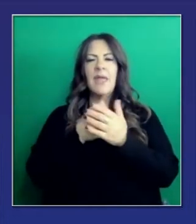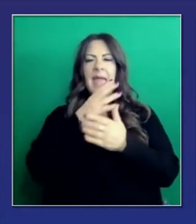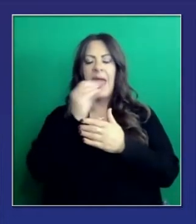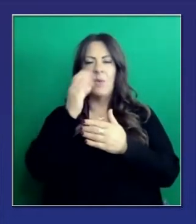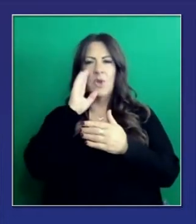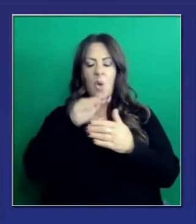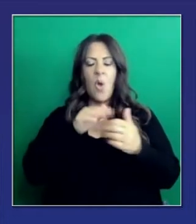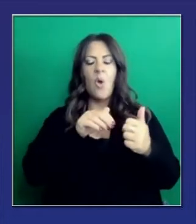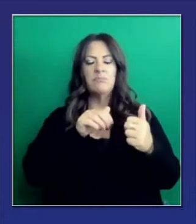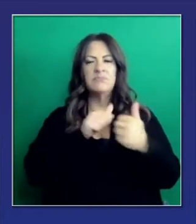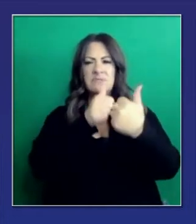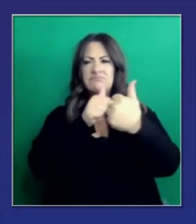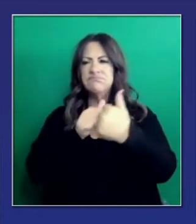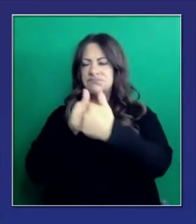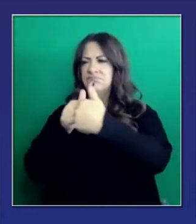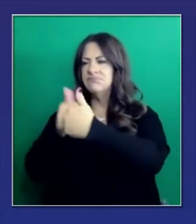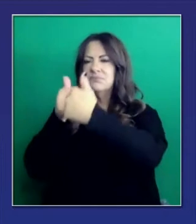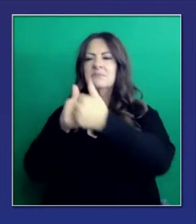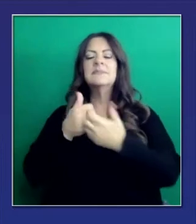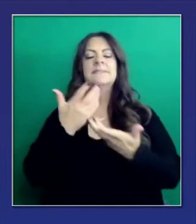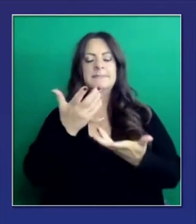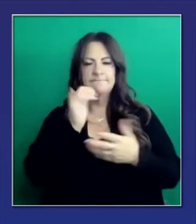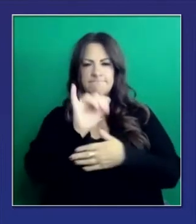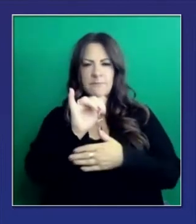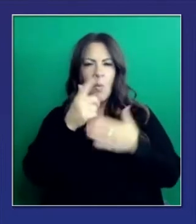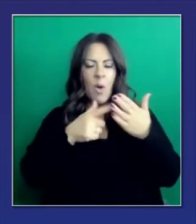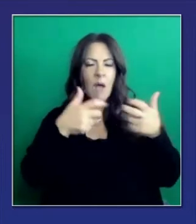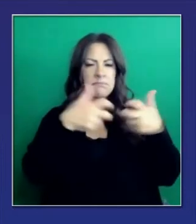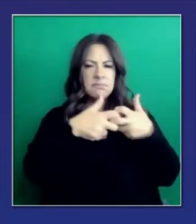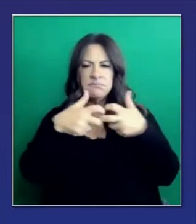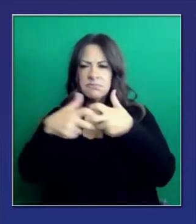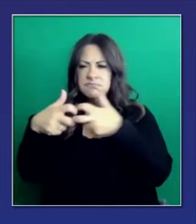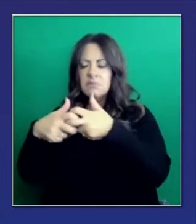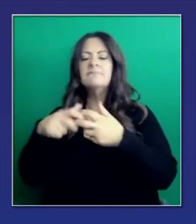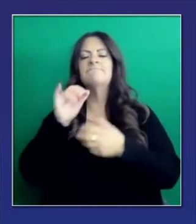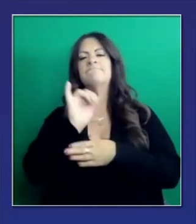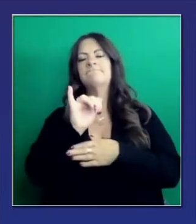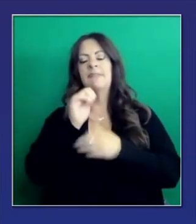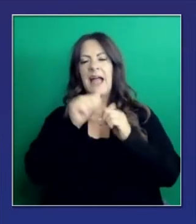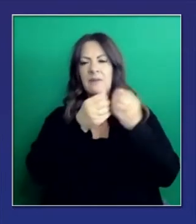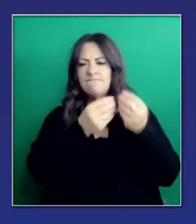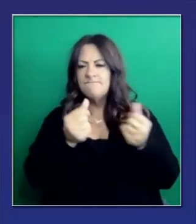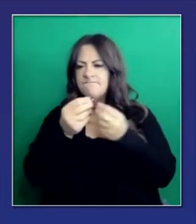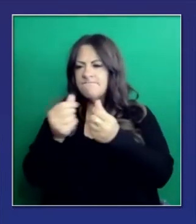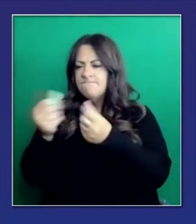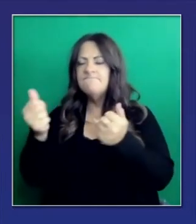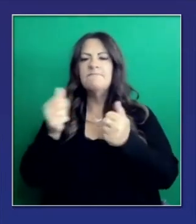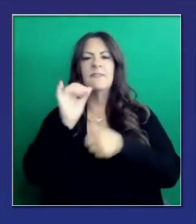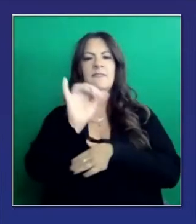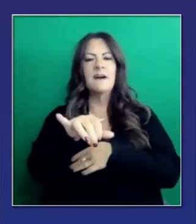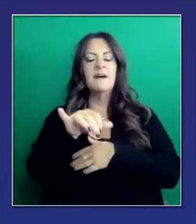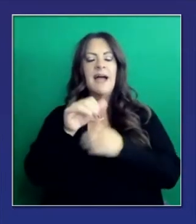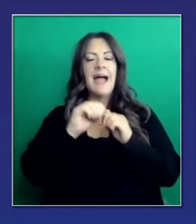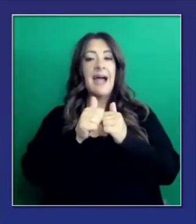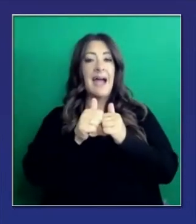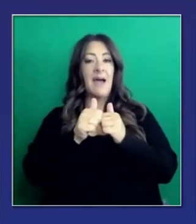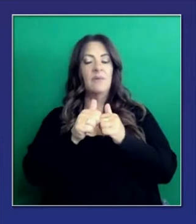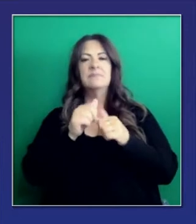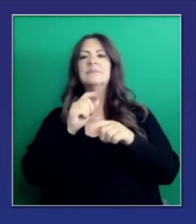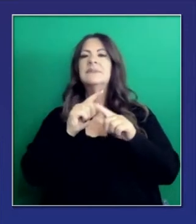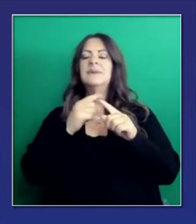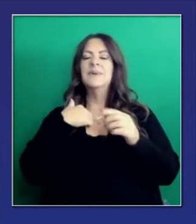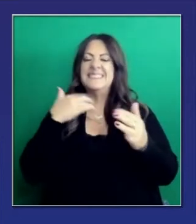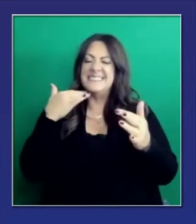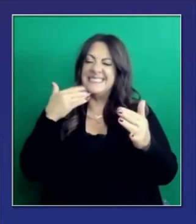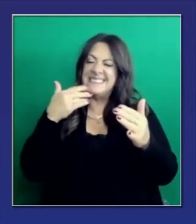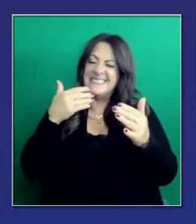consistía el reto y cuáles eran los problemas en cuanto a acelerar la última milla, la última pulgada. Pero ciertamente la